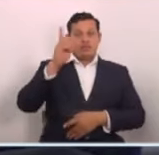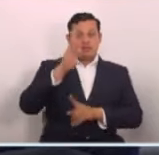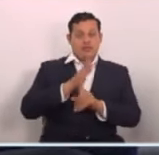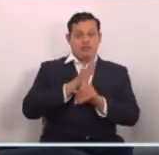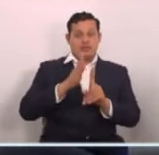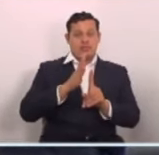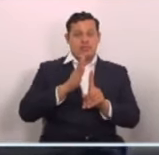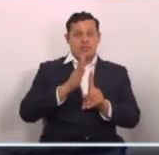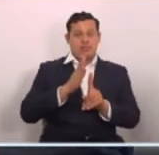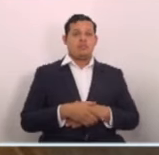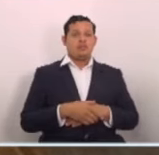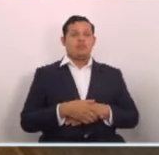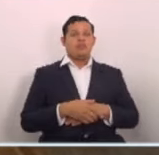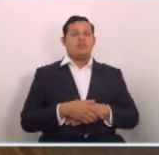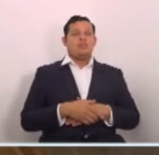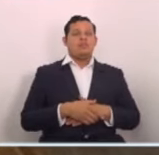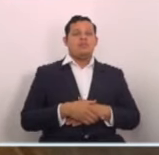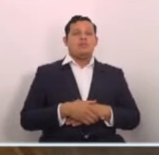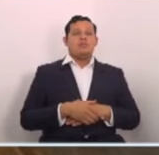bendiga a nuestro amado país.